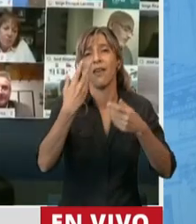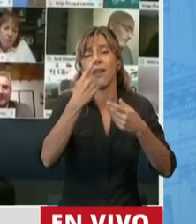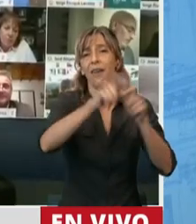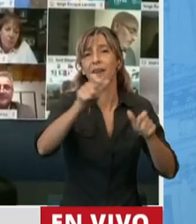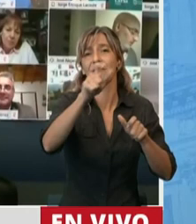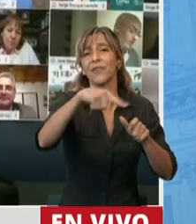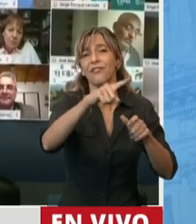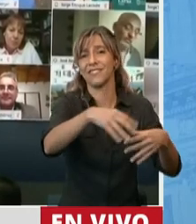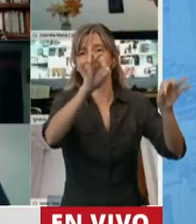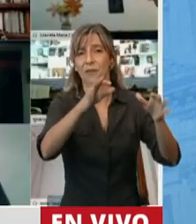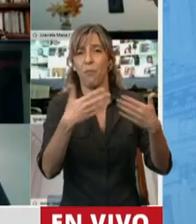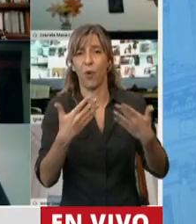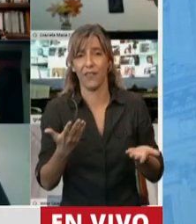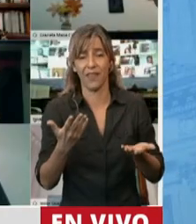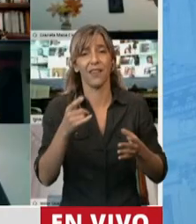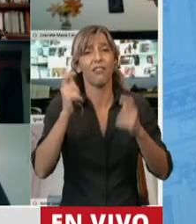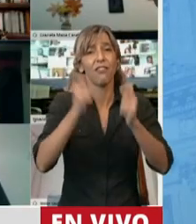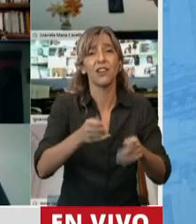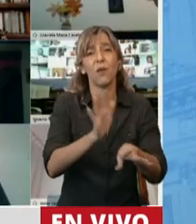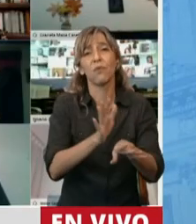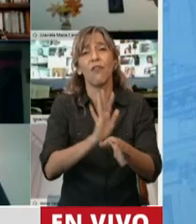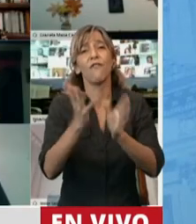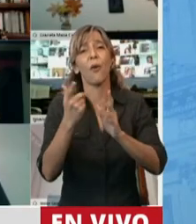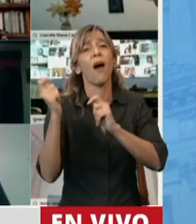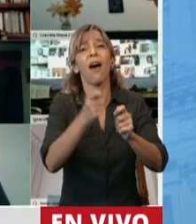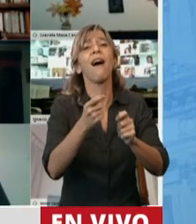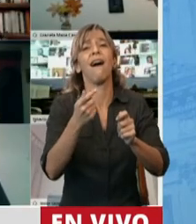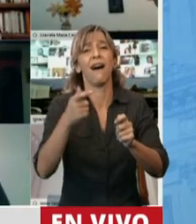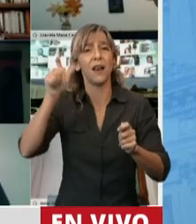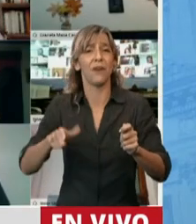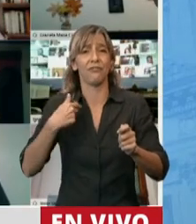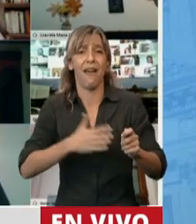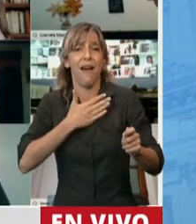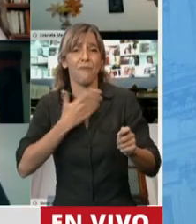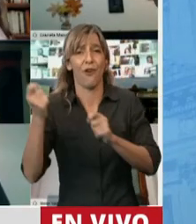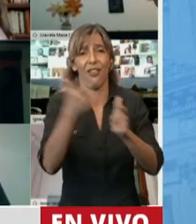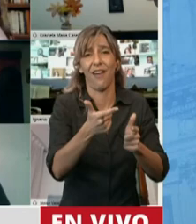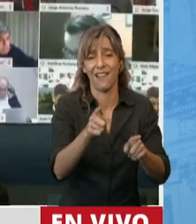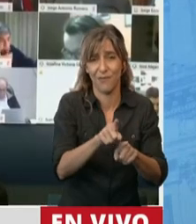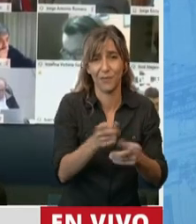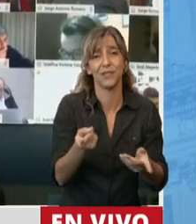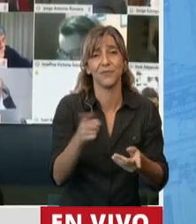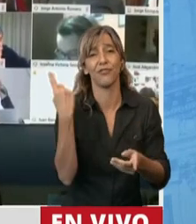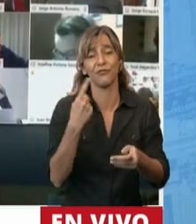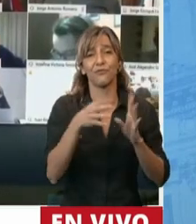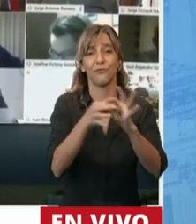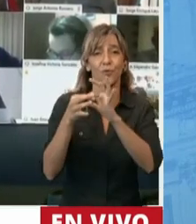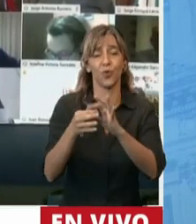chance de dar amor, que de esta vamos a poder salir si estamos todos juntos. Gracias, Presidente.